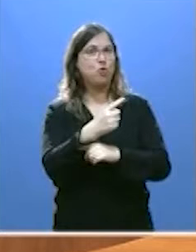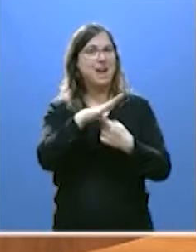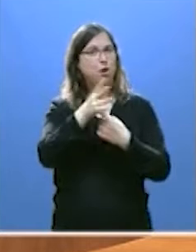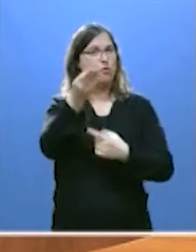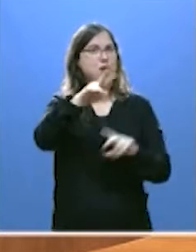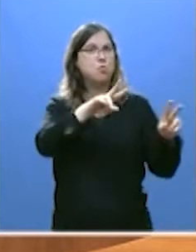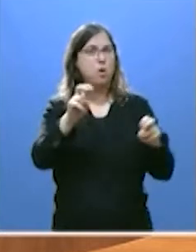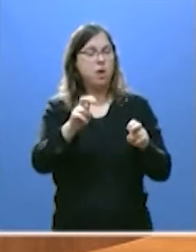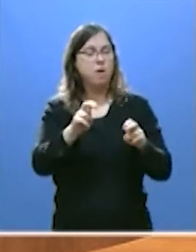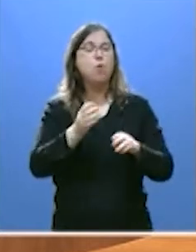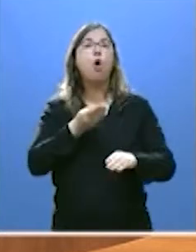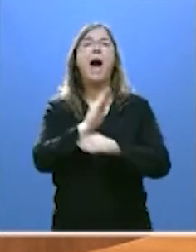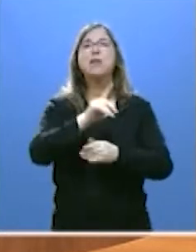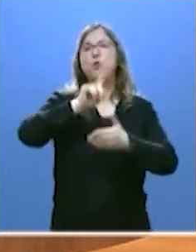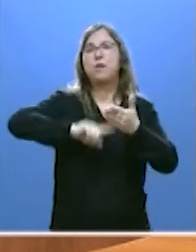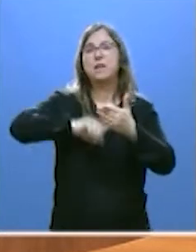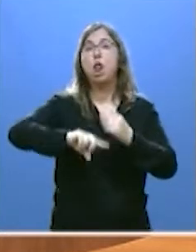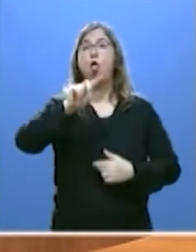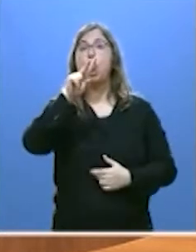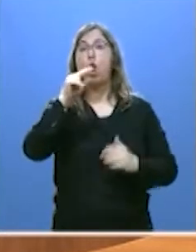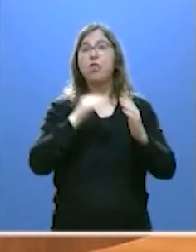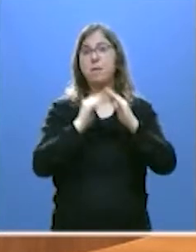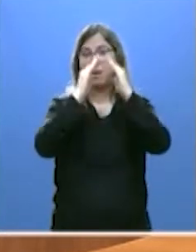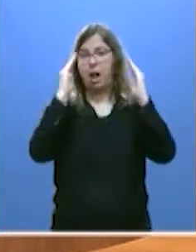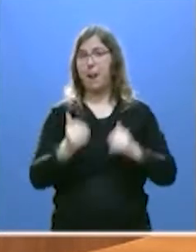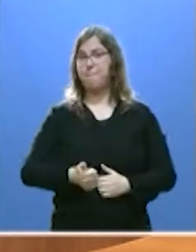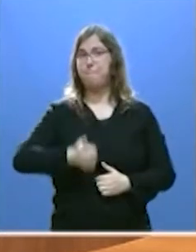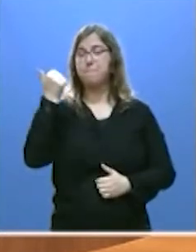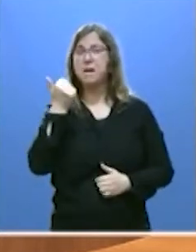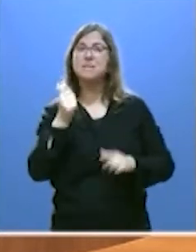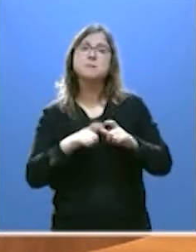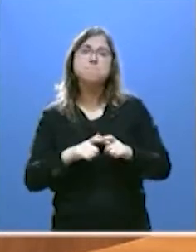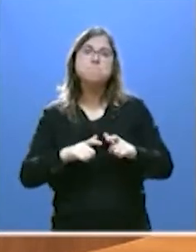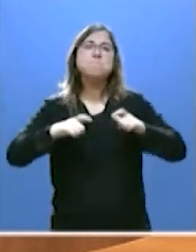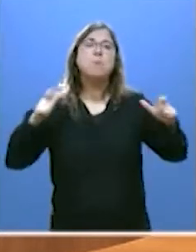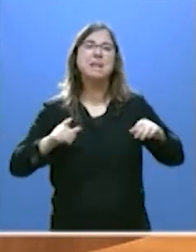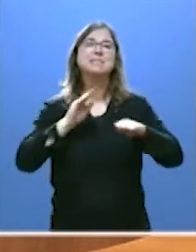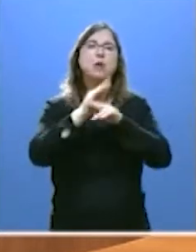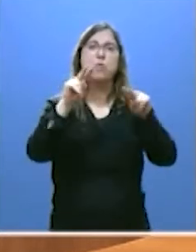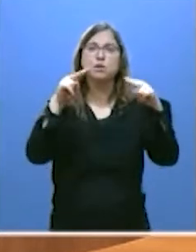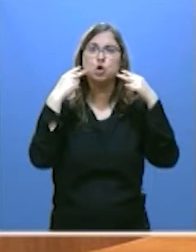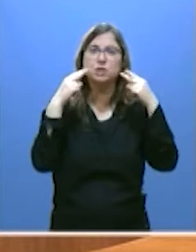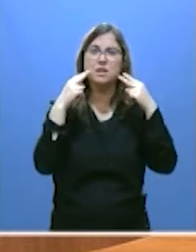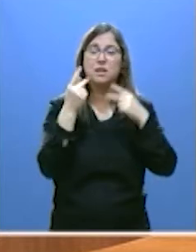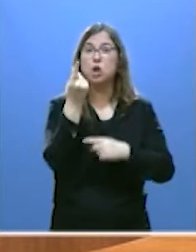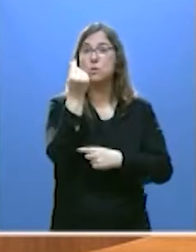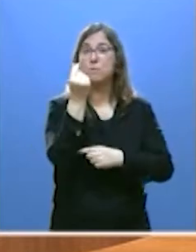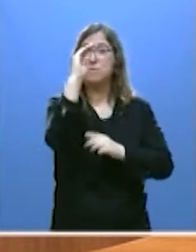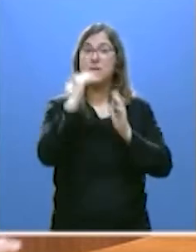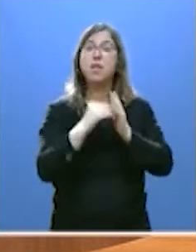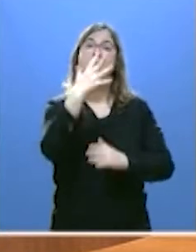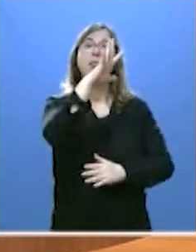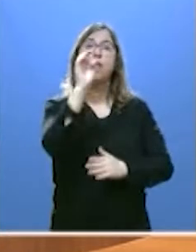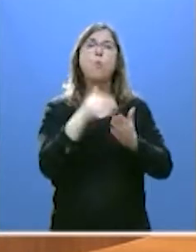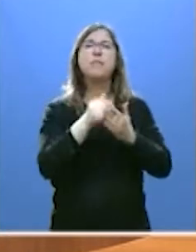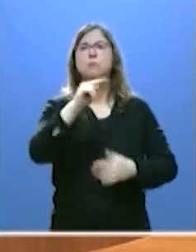la ayuda alquiler a más de 12.000 hogares, la ampliación de las ayudas a la hostelería, con un importe de 50 millones